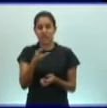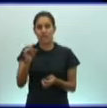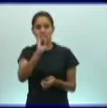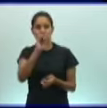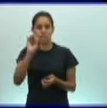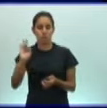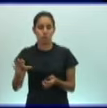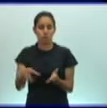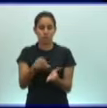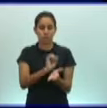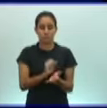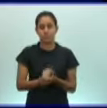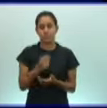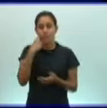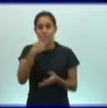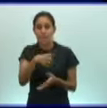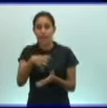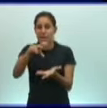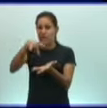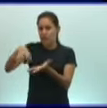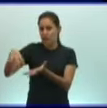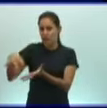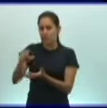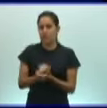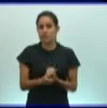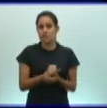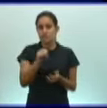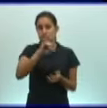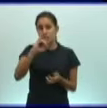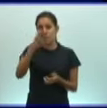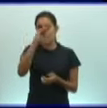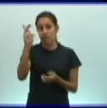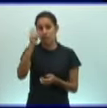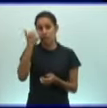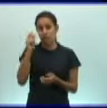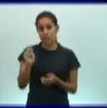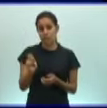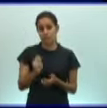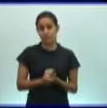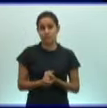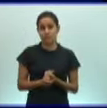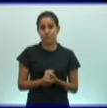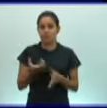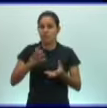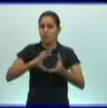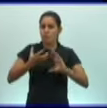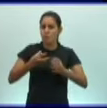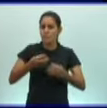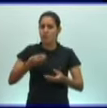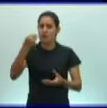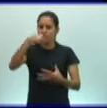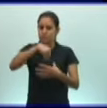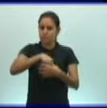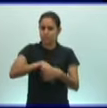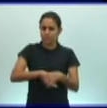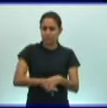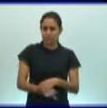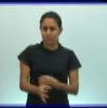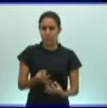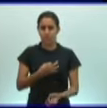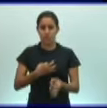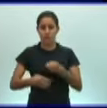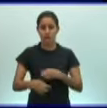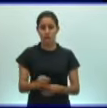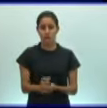Van a ver el hábitat, la simetría, el nivel de organización, el tipo de digestión y muy importante, los ejemplares de cada uno